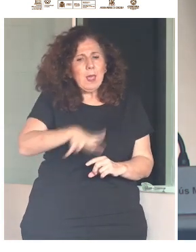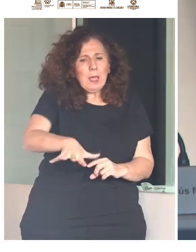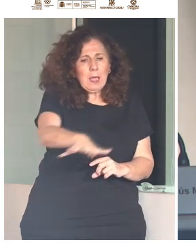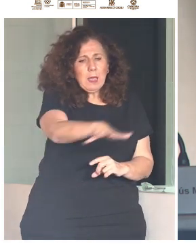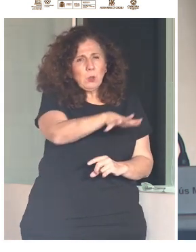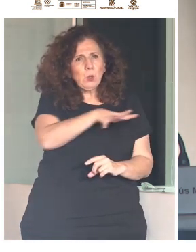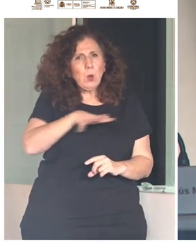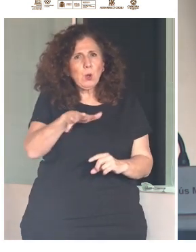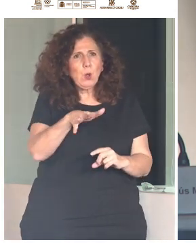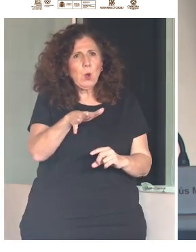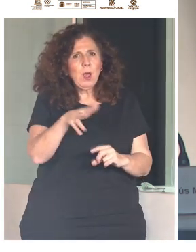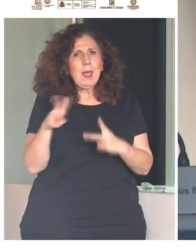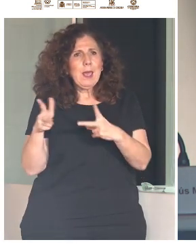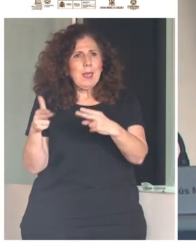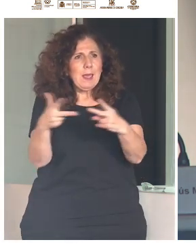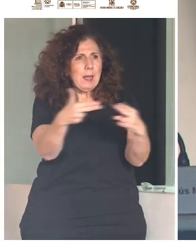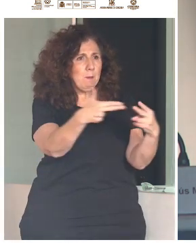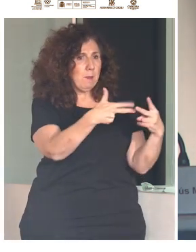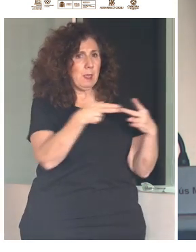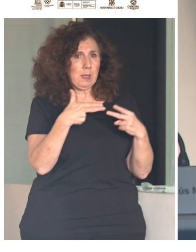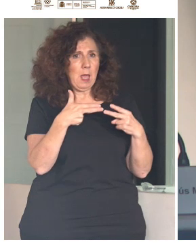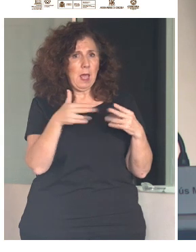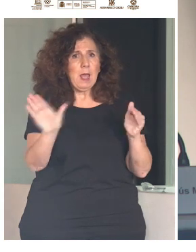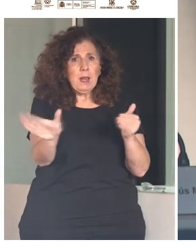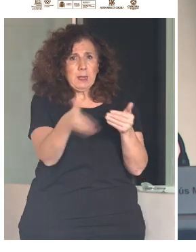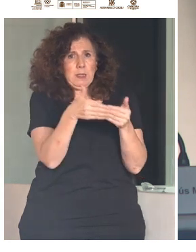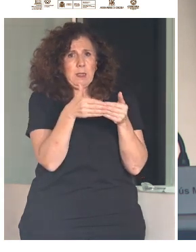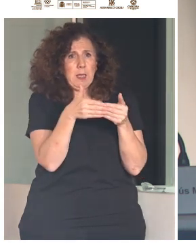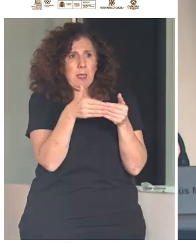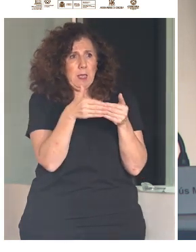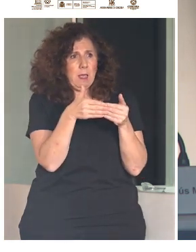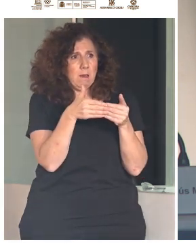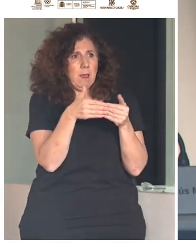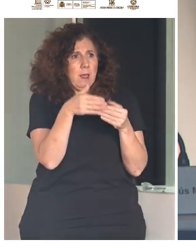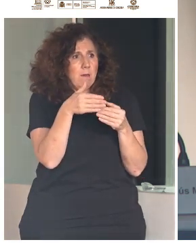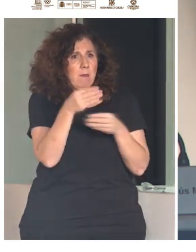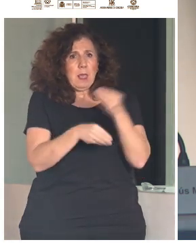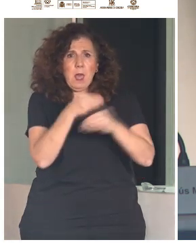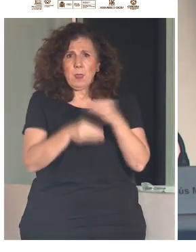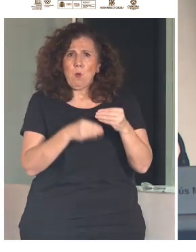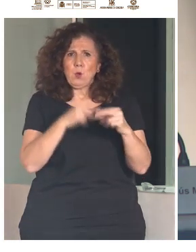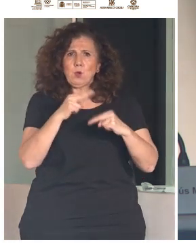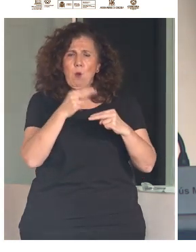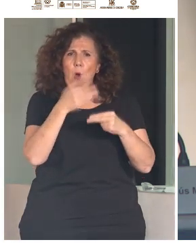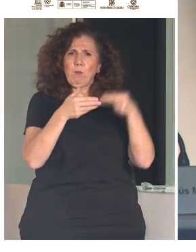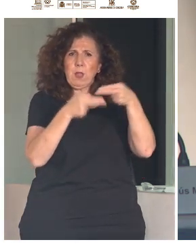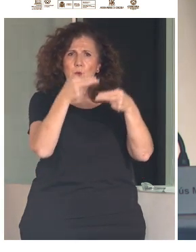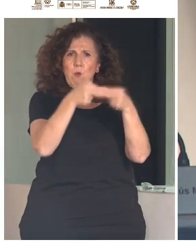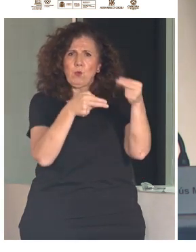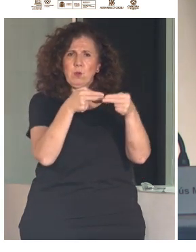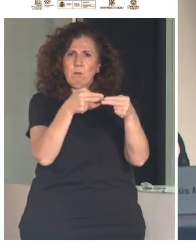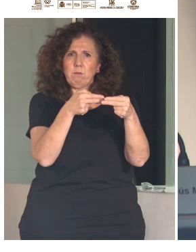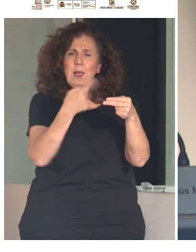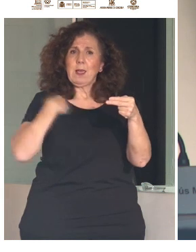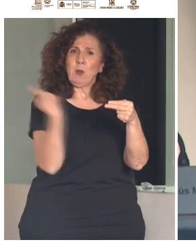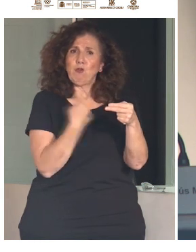que restringe y genera obstáculos de entidad que nos impiden o